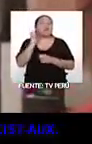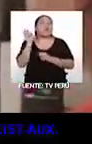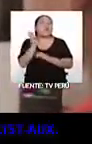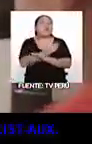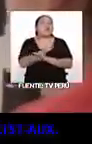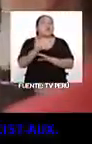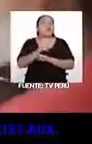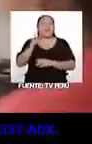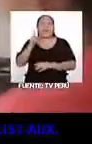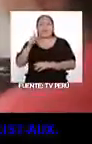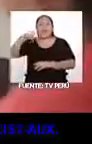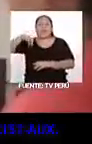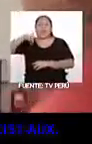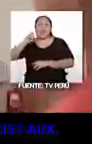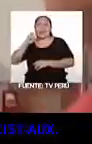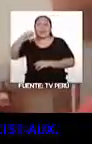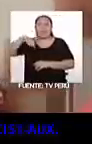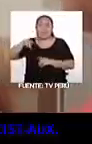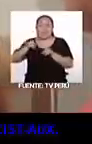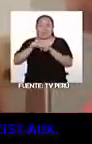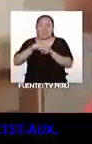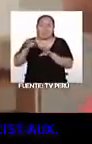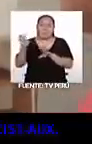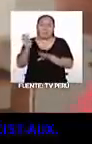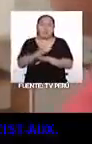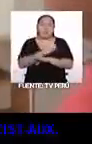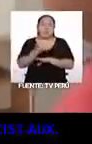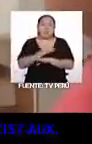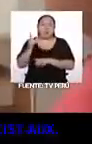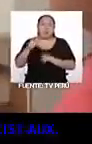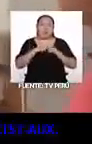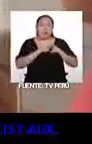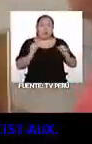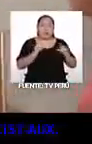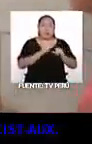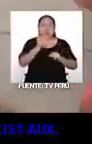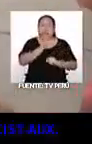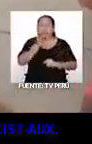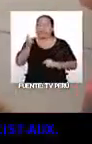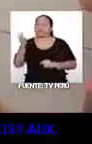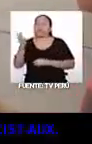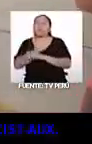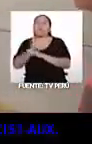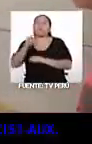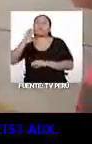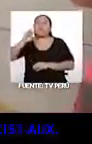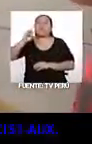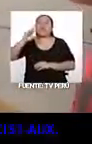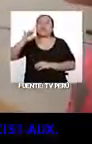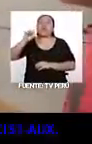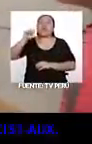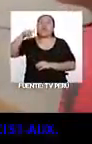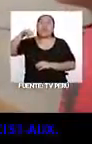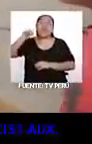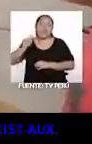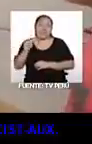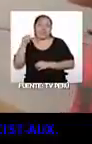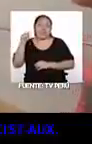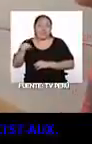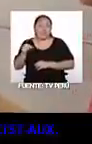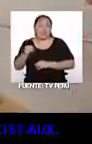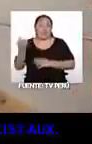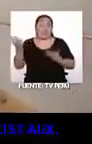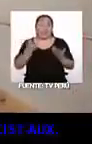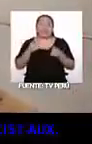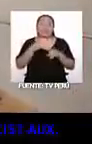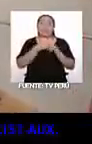El K-pop también es música, pero no es música japonesa, sino es música coreana. Y esta música coreana tiene